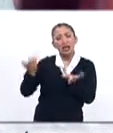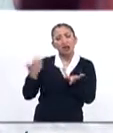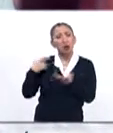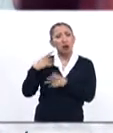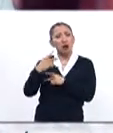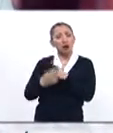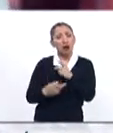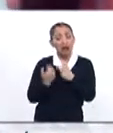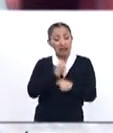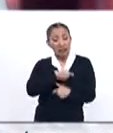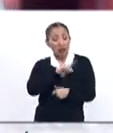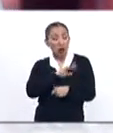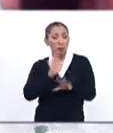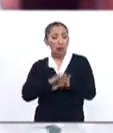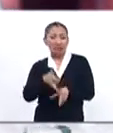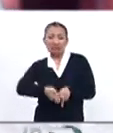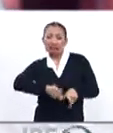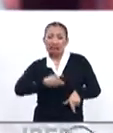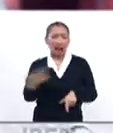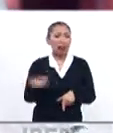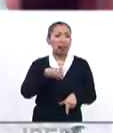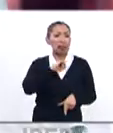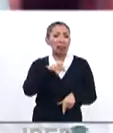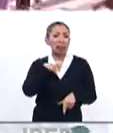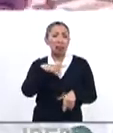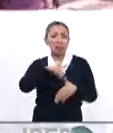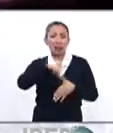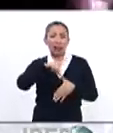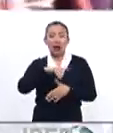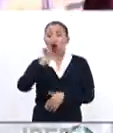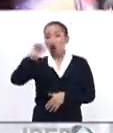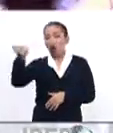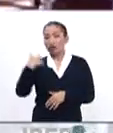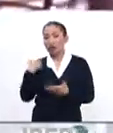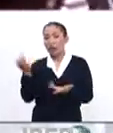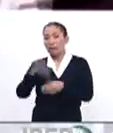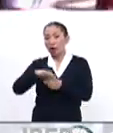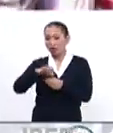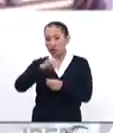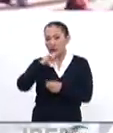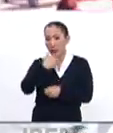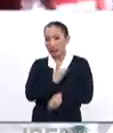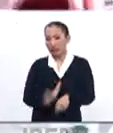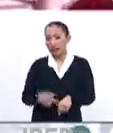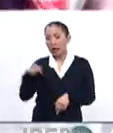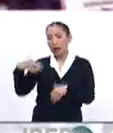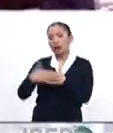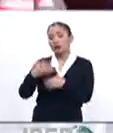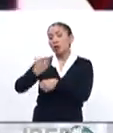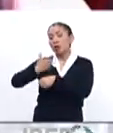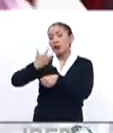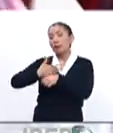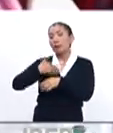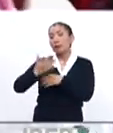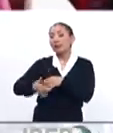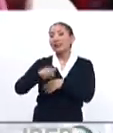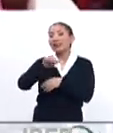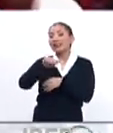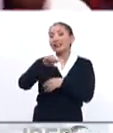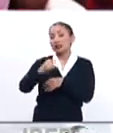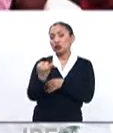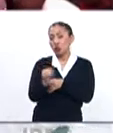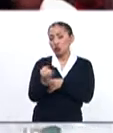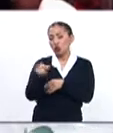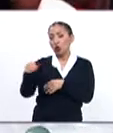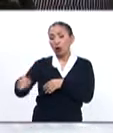prestaciones de salud más costosas de América Latina. Otra fiesta electoral de la misma magnitud se vivirá en Guatemala el próximo 16